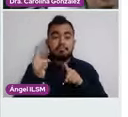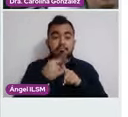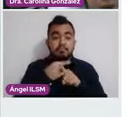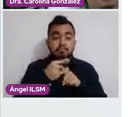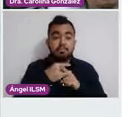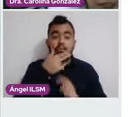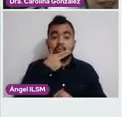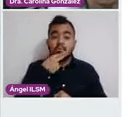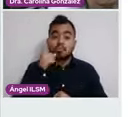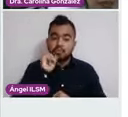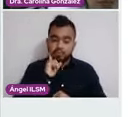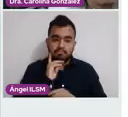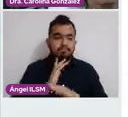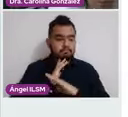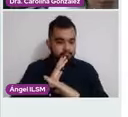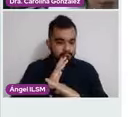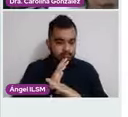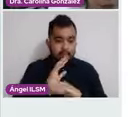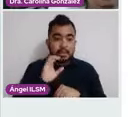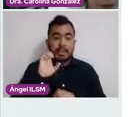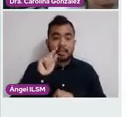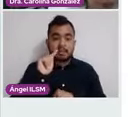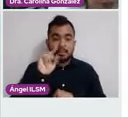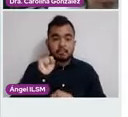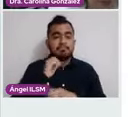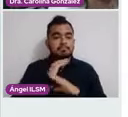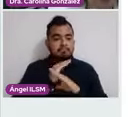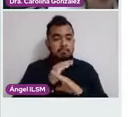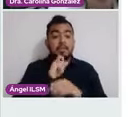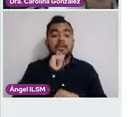transmisión sexual y también al virus del papiloma humano.